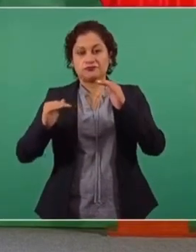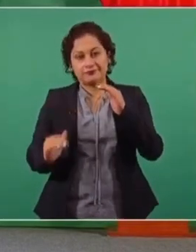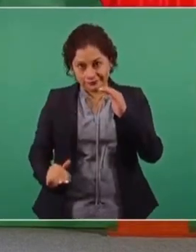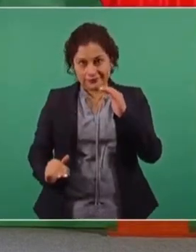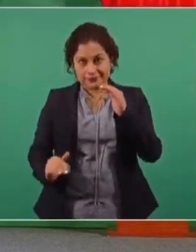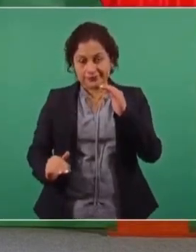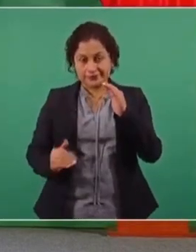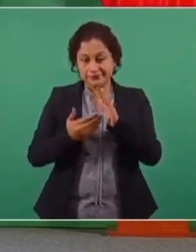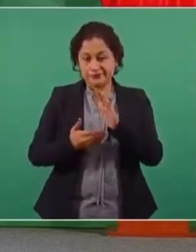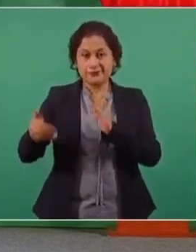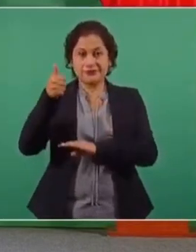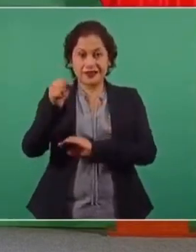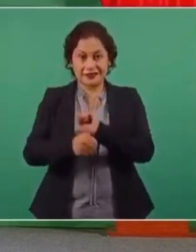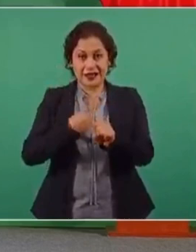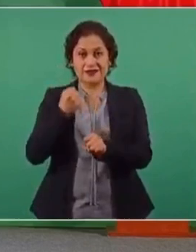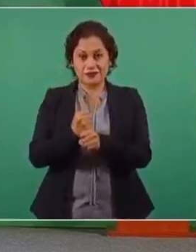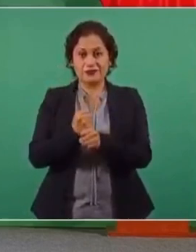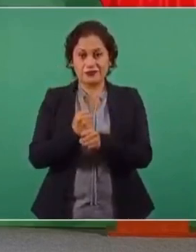años, ¿no? 6.